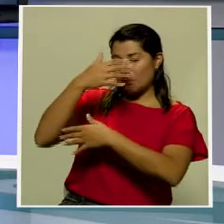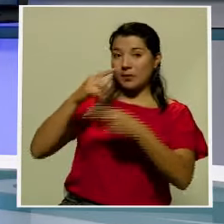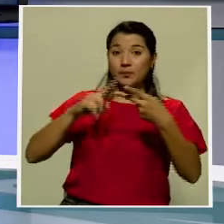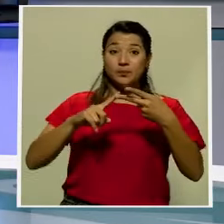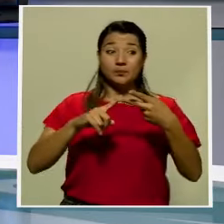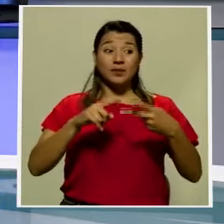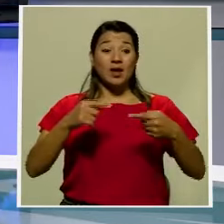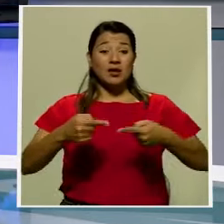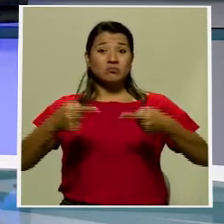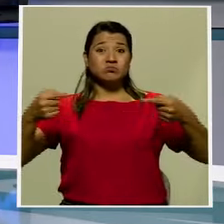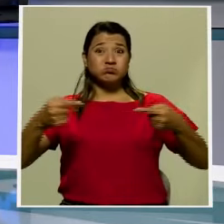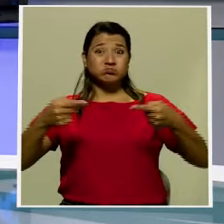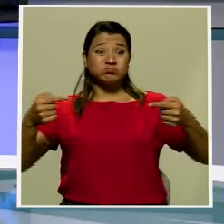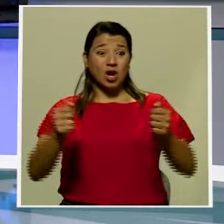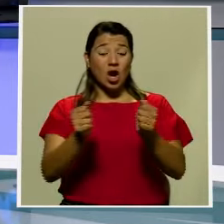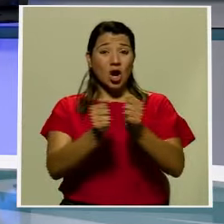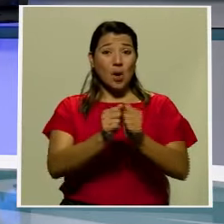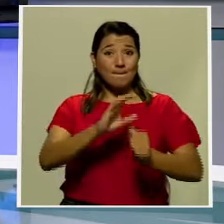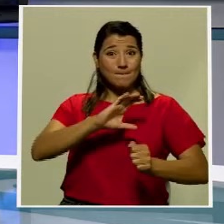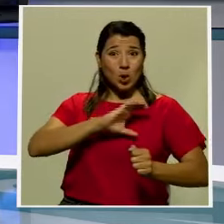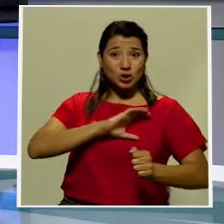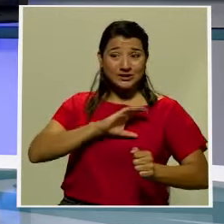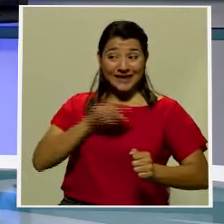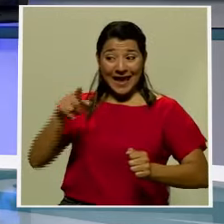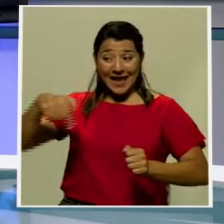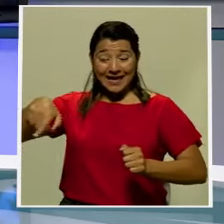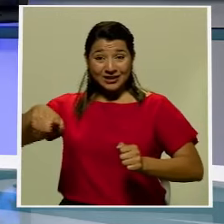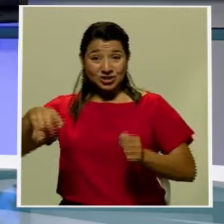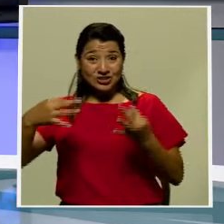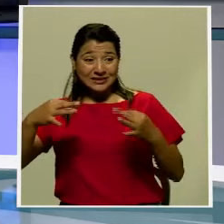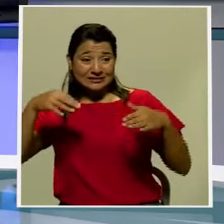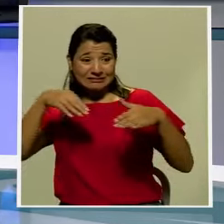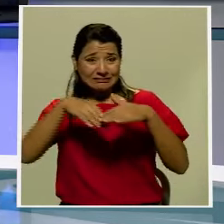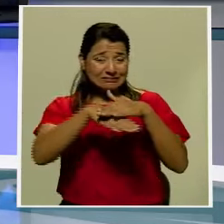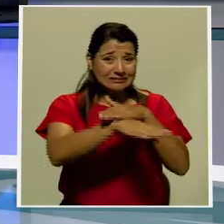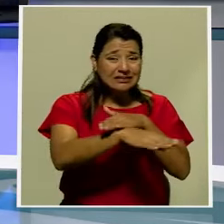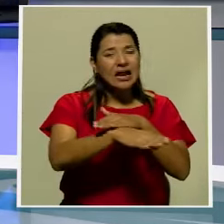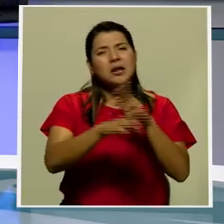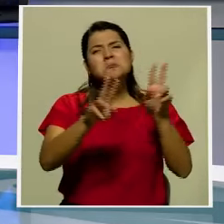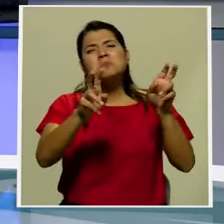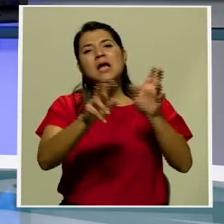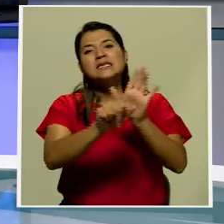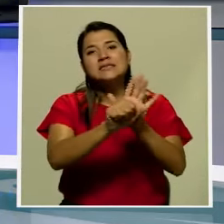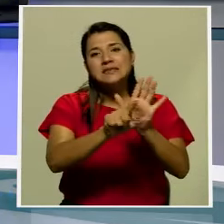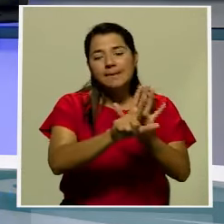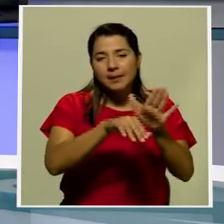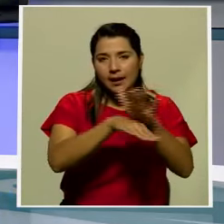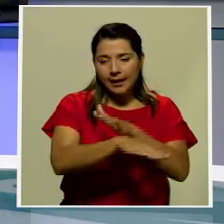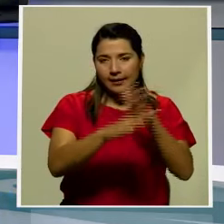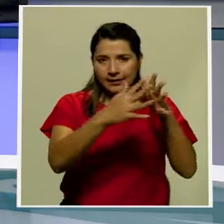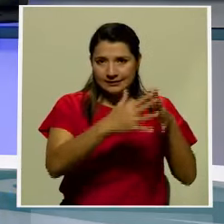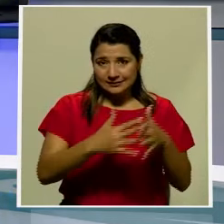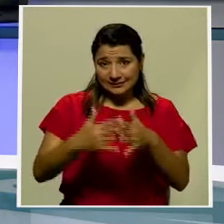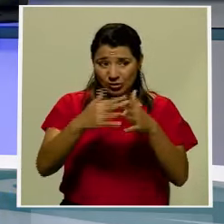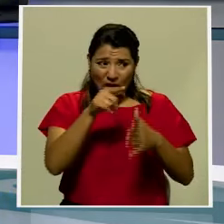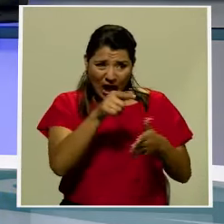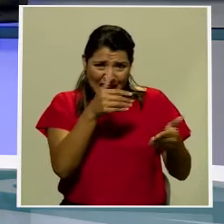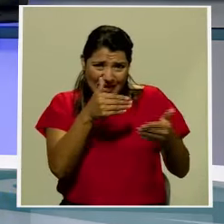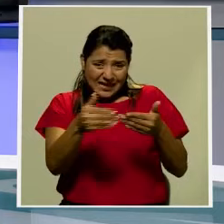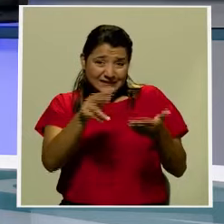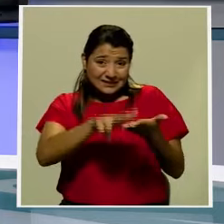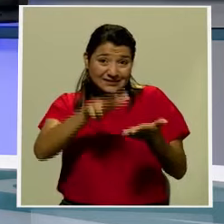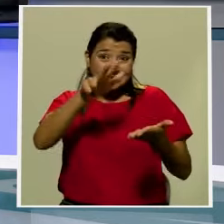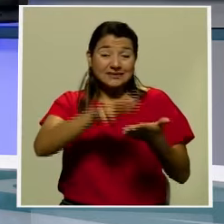irrumpiendo en el edificio del Congreso en donde los congresistas estaban a punto de certificar la